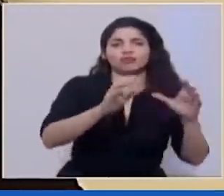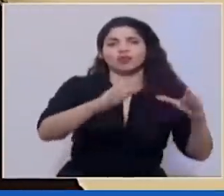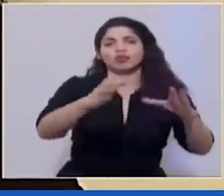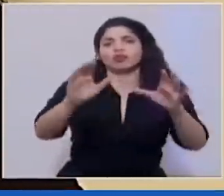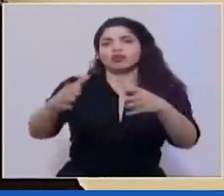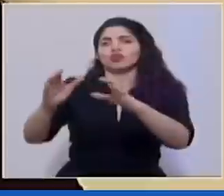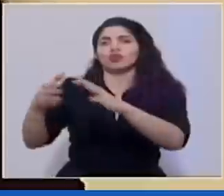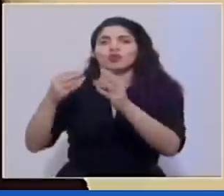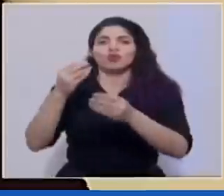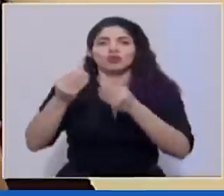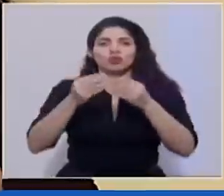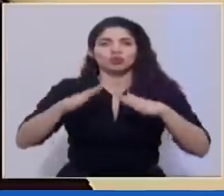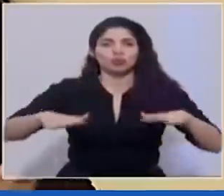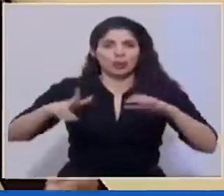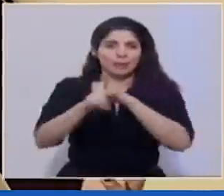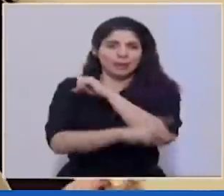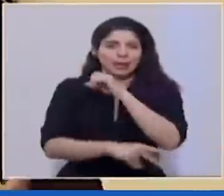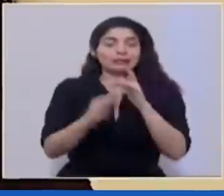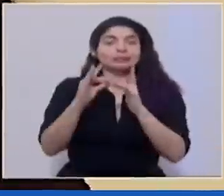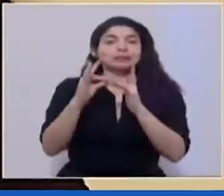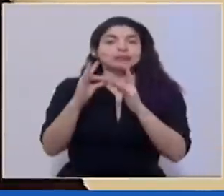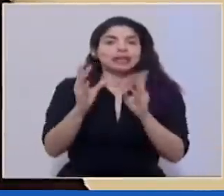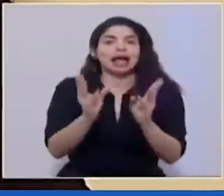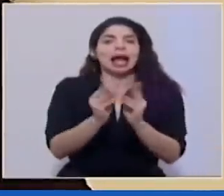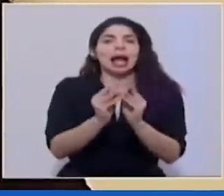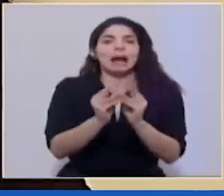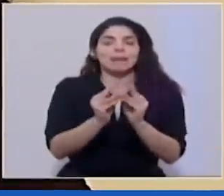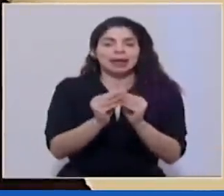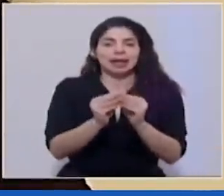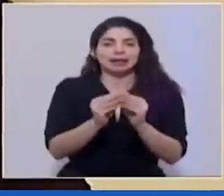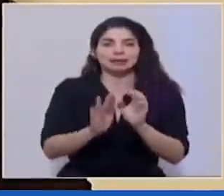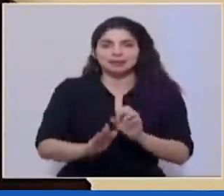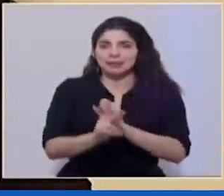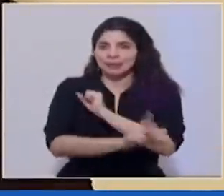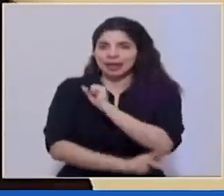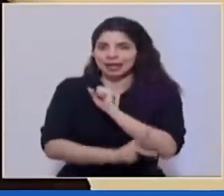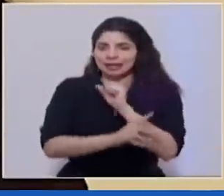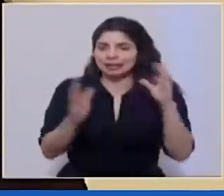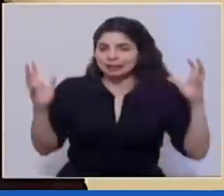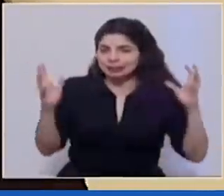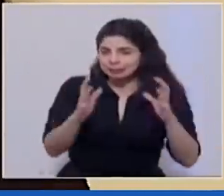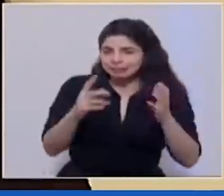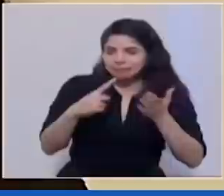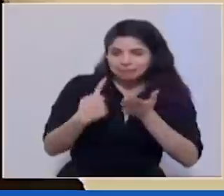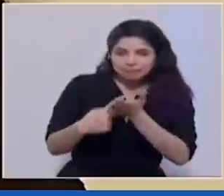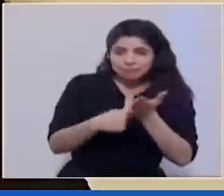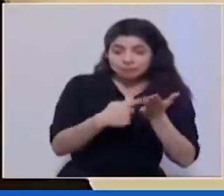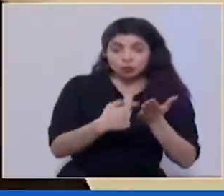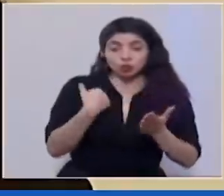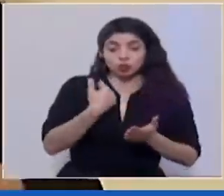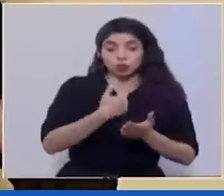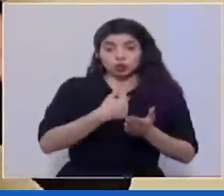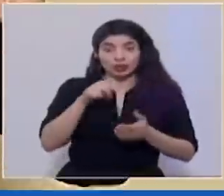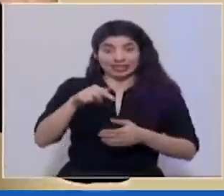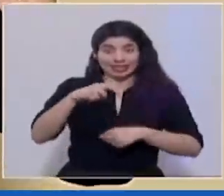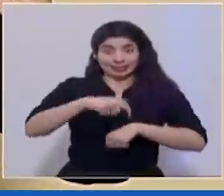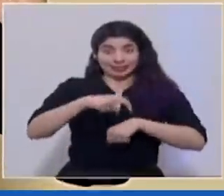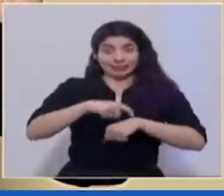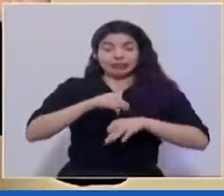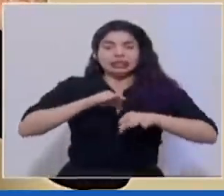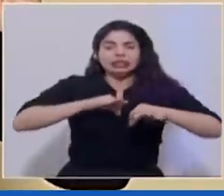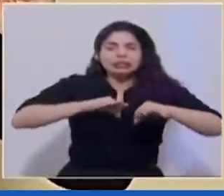productivos del país sobre todo las cámaras de nuestro país en ese momento les comentamos acerca de